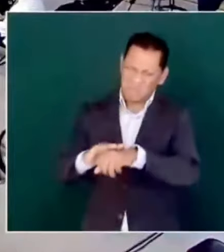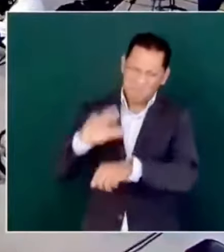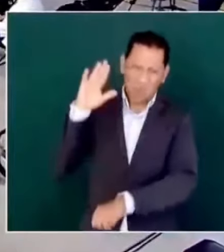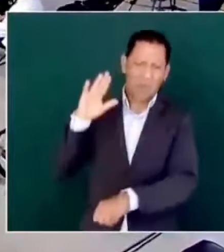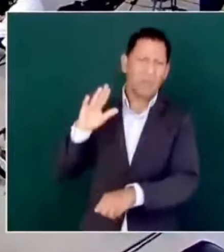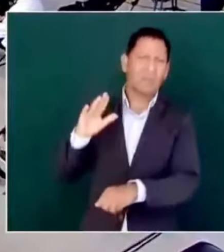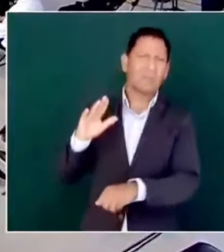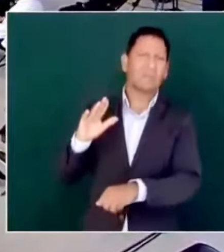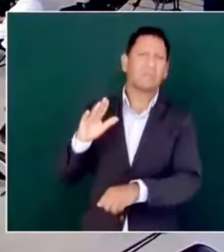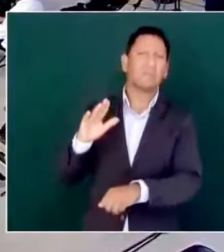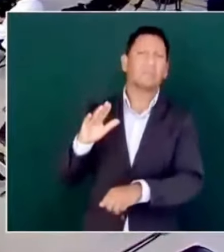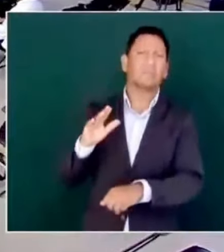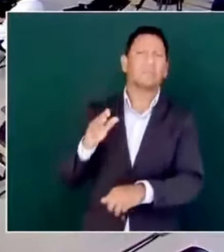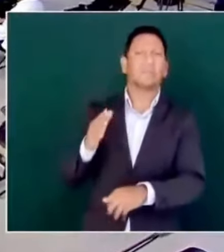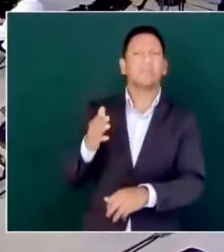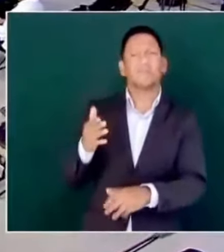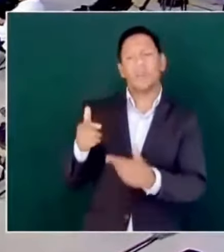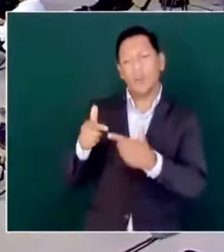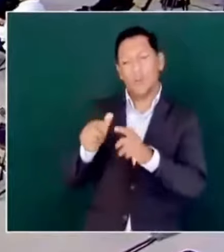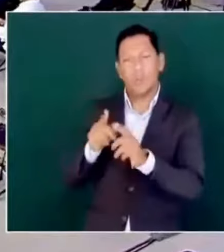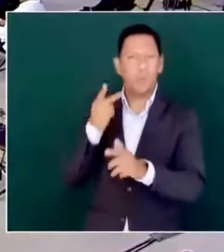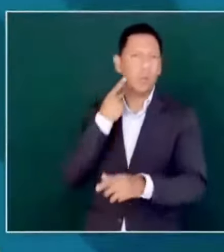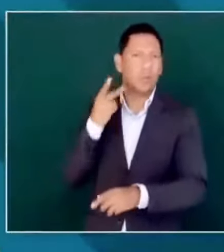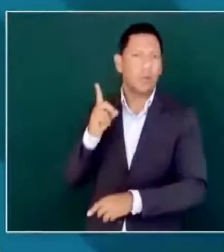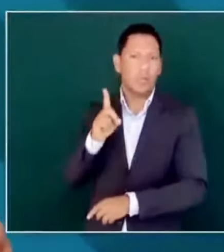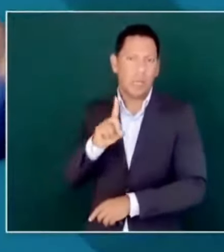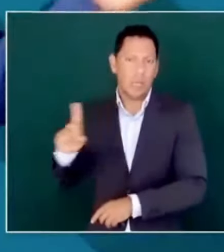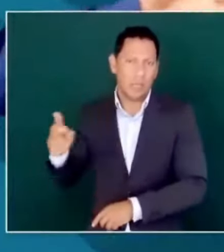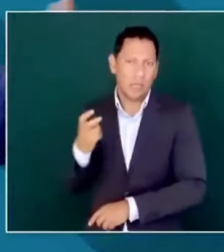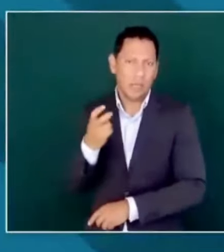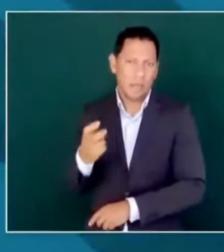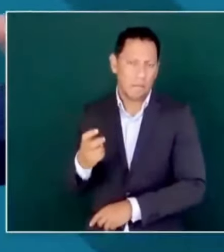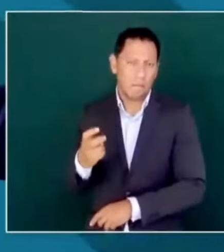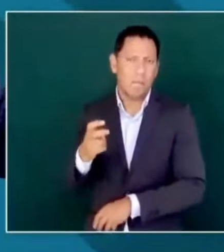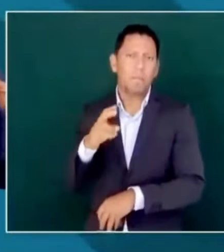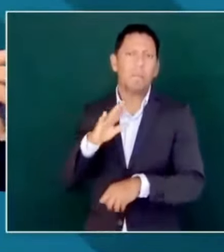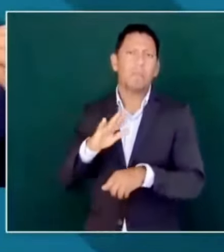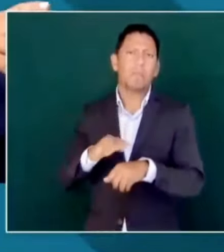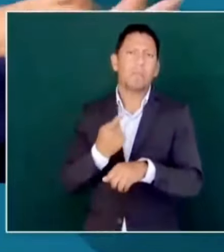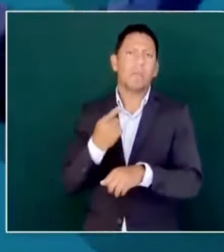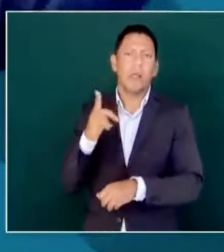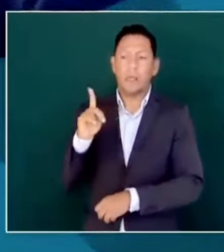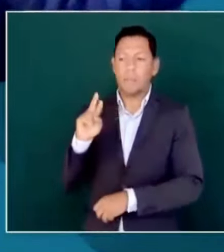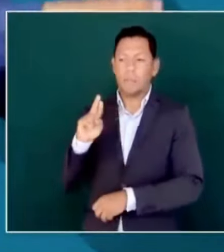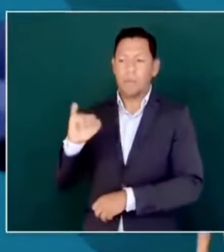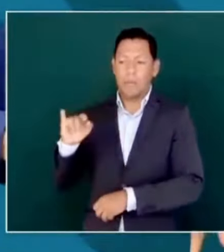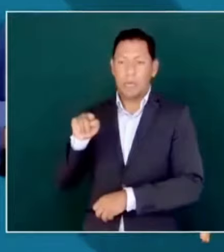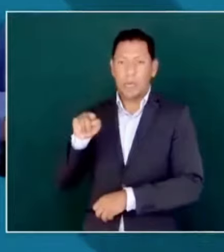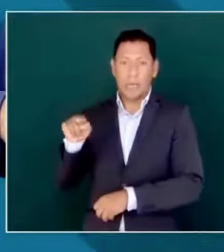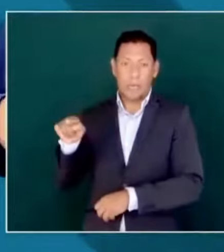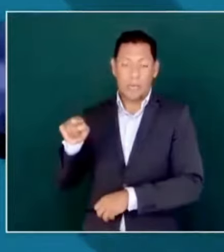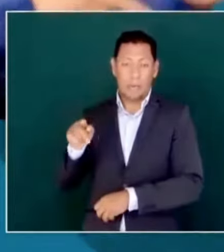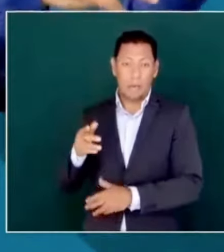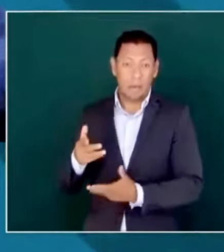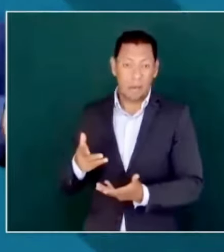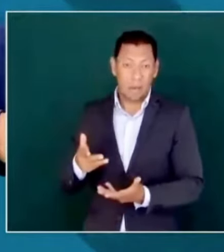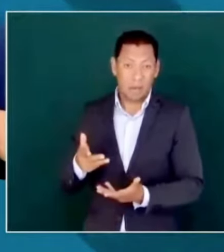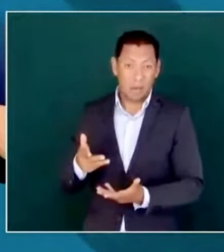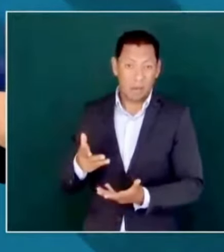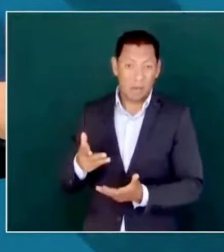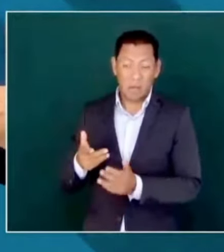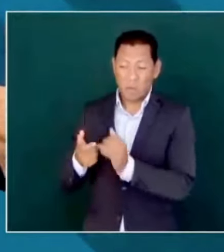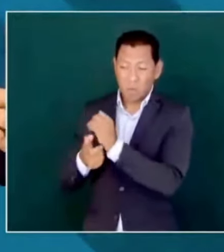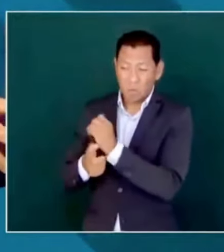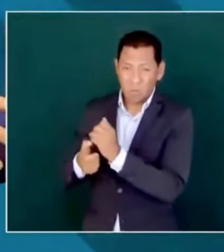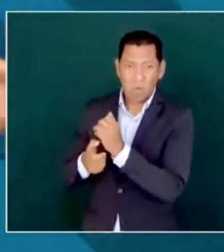porque los freistas corruptos,